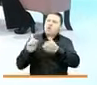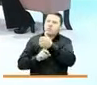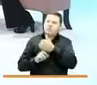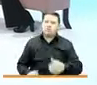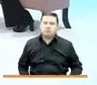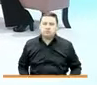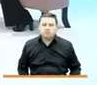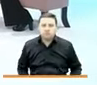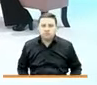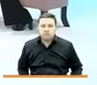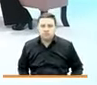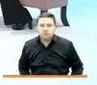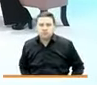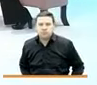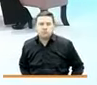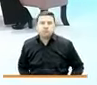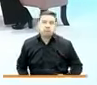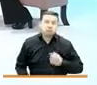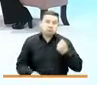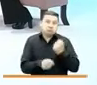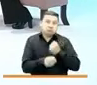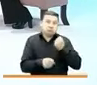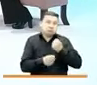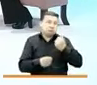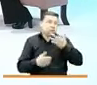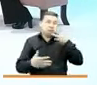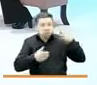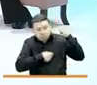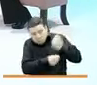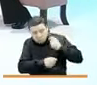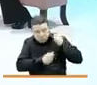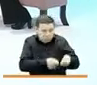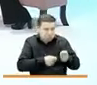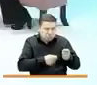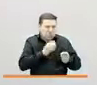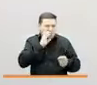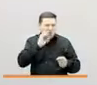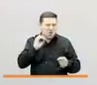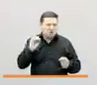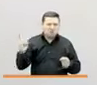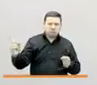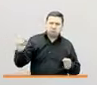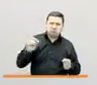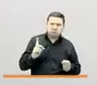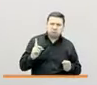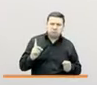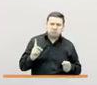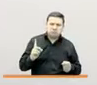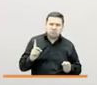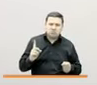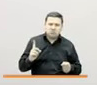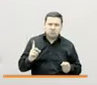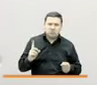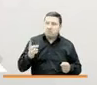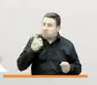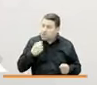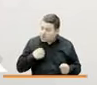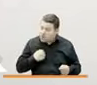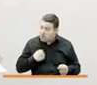Cuando yo estaba trabajando en el campo y un señor de San Puez fue el que me